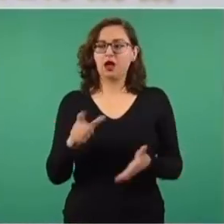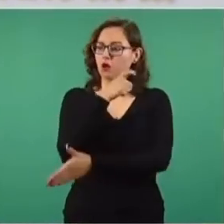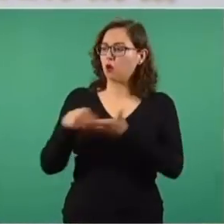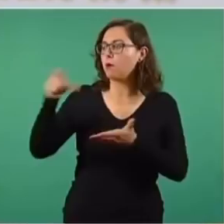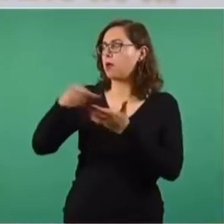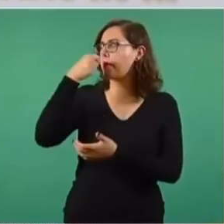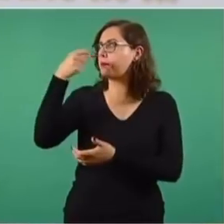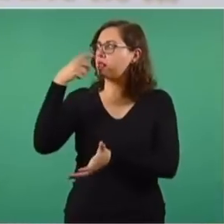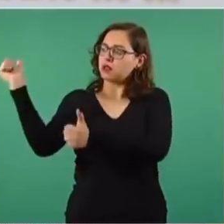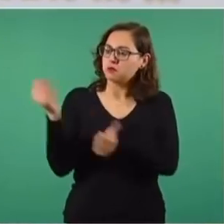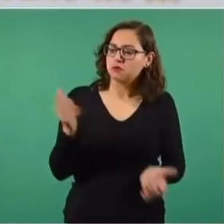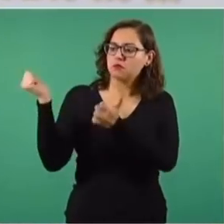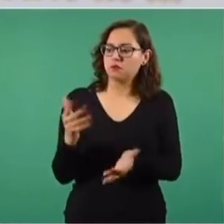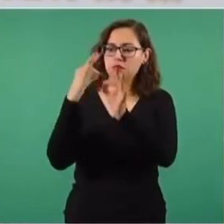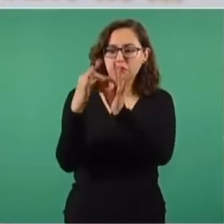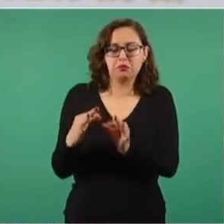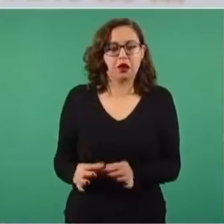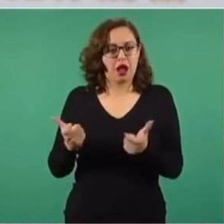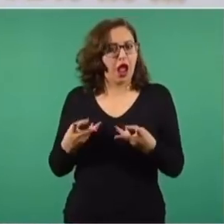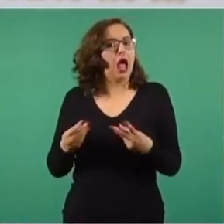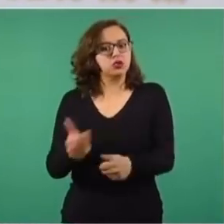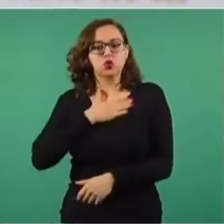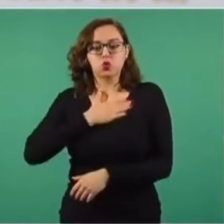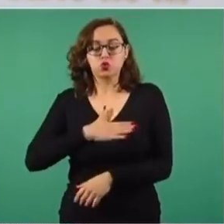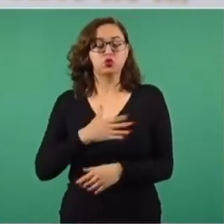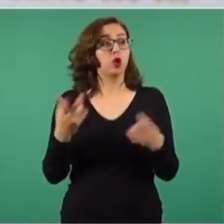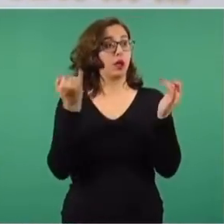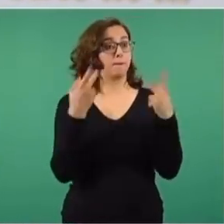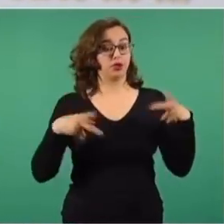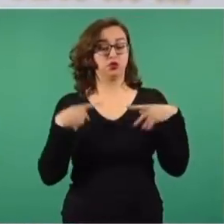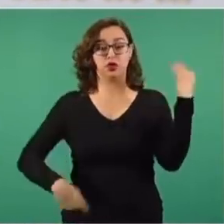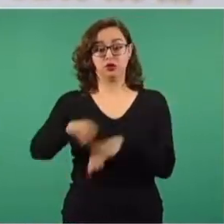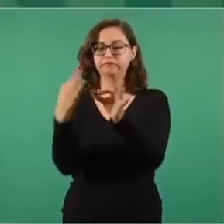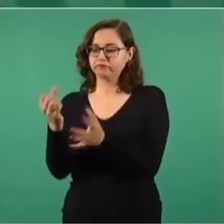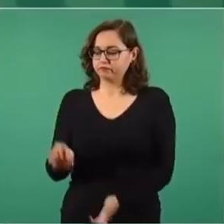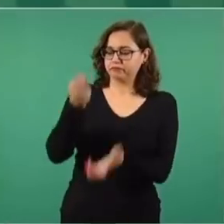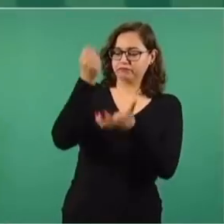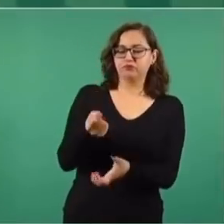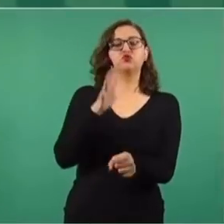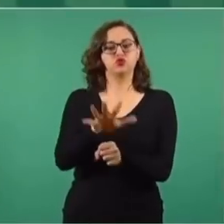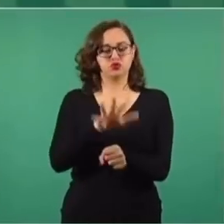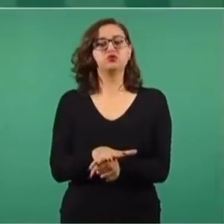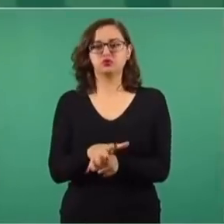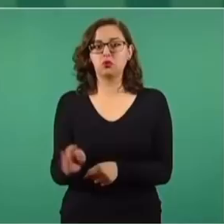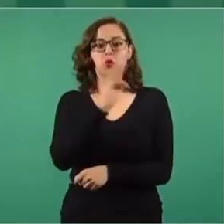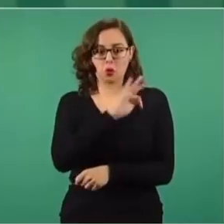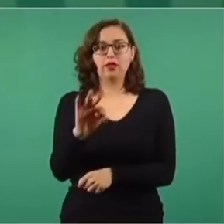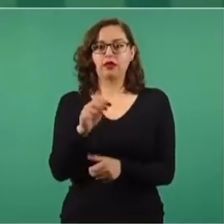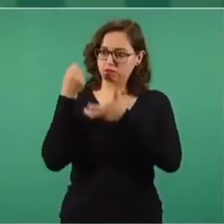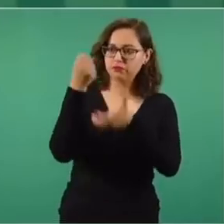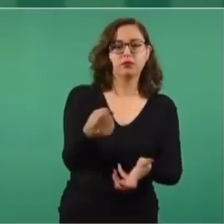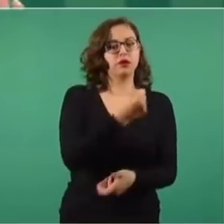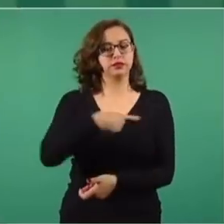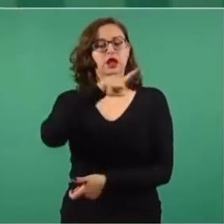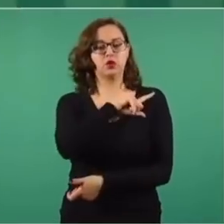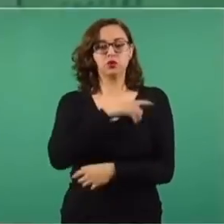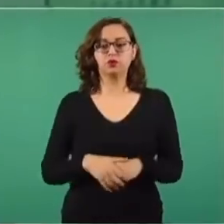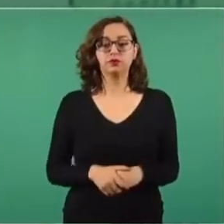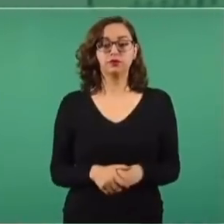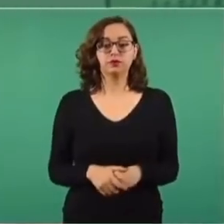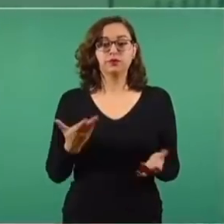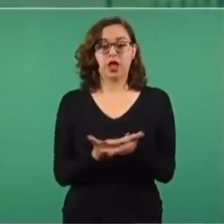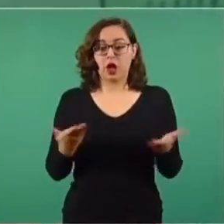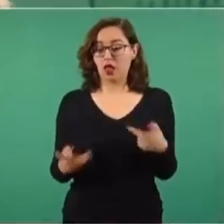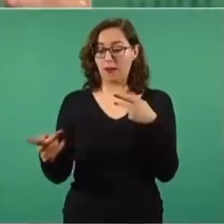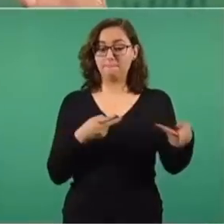si tienen que pagar los impuestos, todos, todos tenemos que pagar, el presupuesto rinde, alcanza para garantizar el derecho a la salud. Entonces, ¿cuál es el